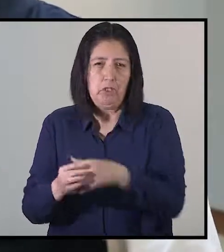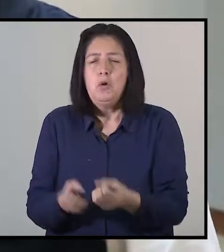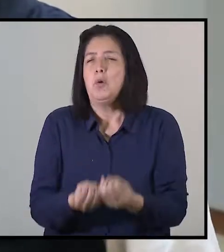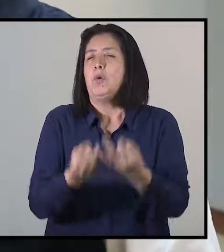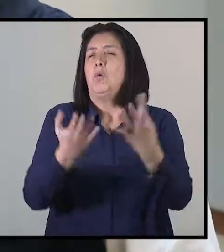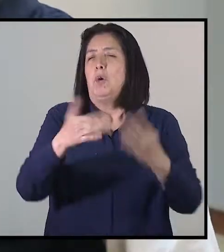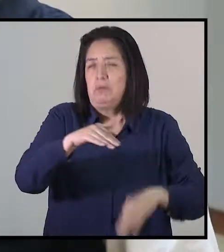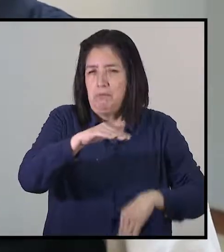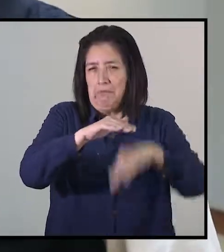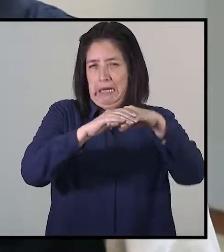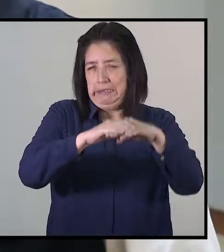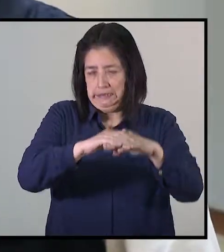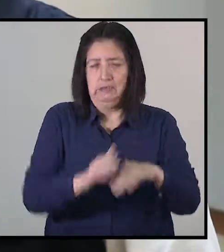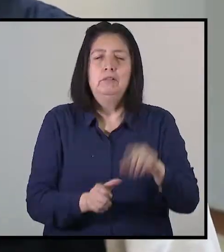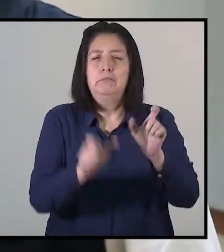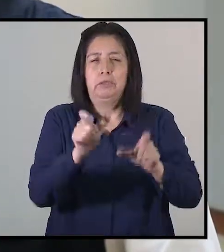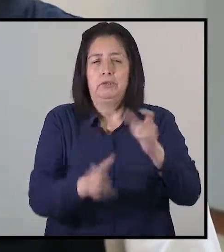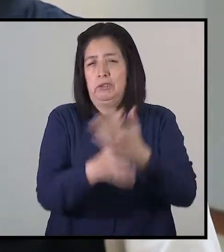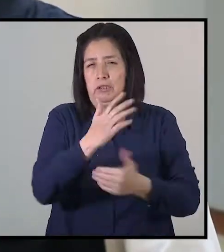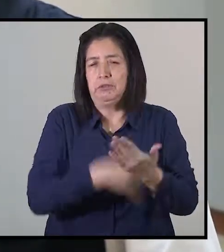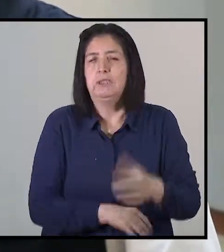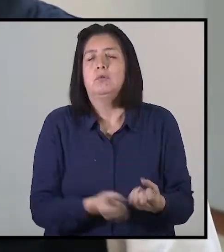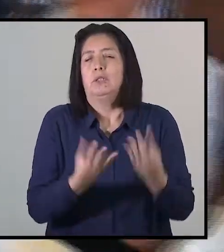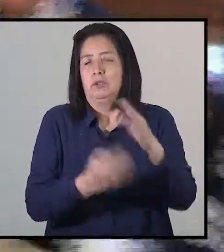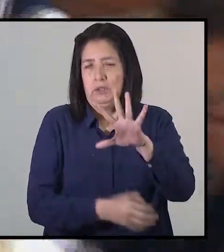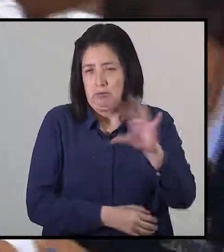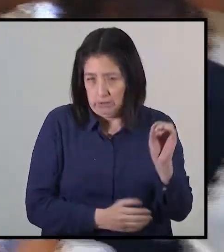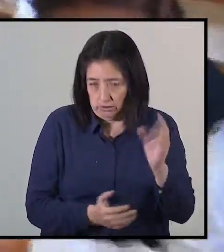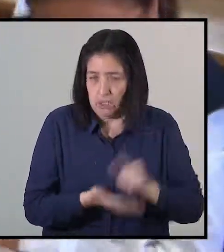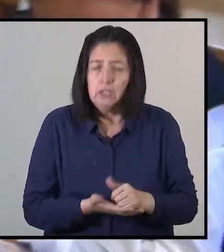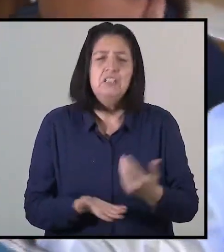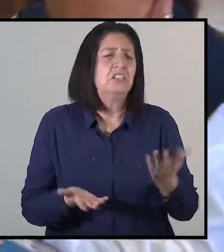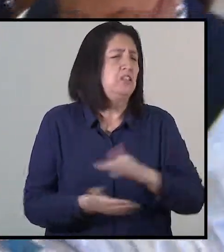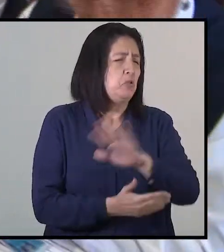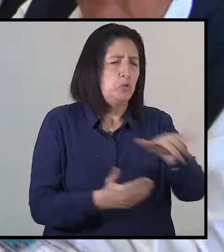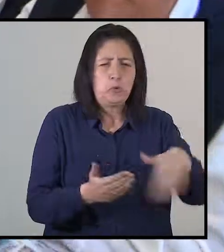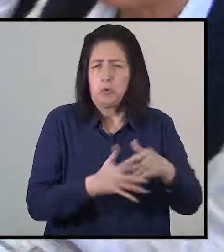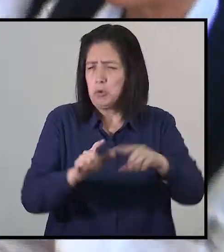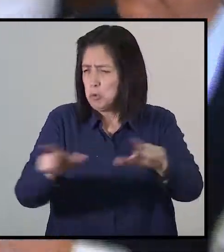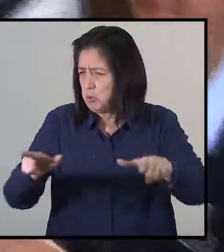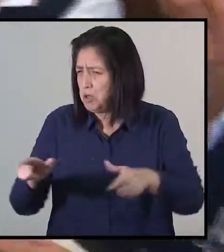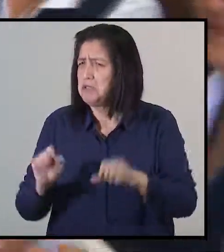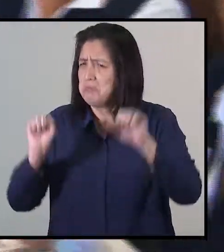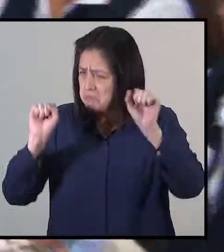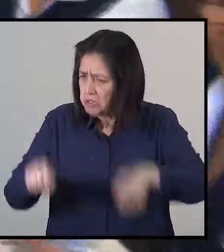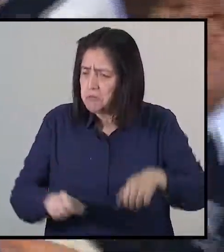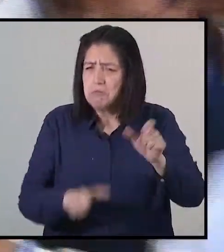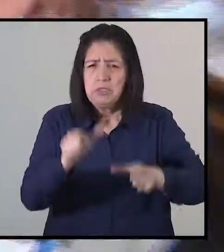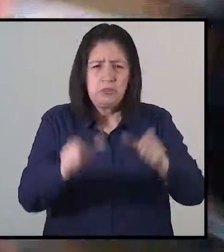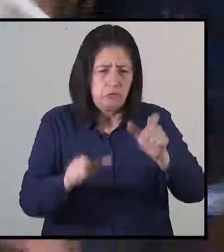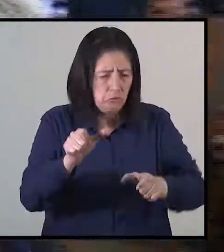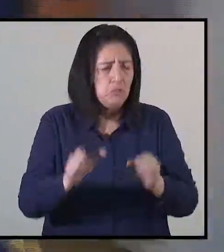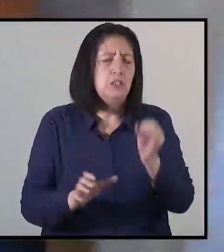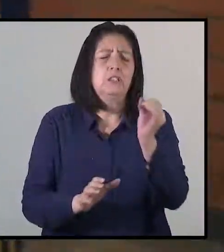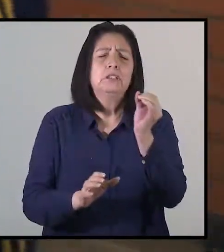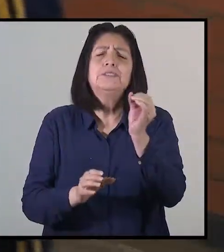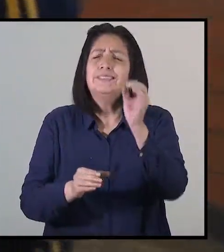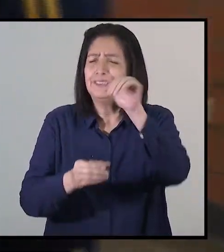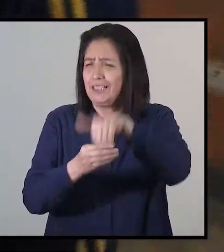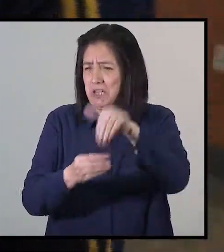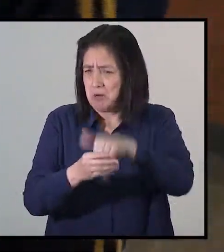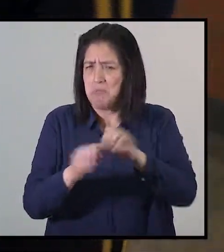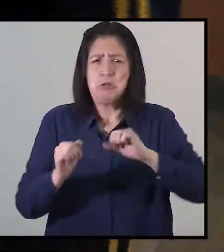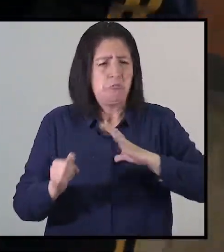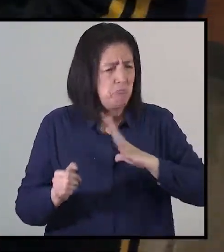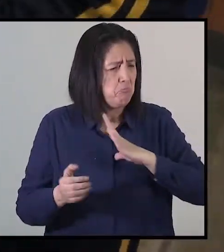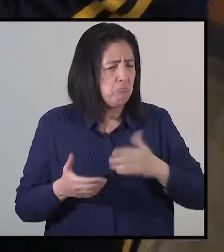de personas con discapacidad que va a contener cada mesa es de 50. En todos los locales de votación hay personal de OMP que está presto a brindar